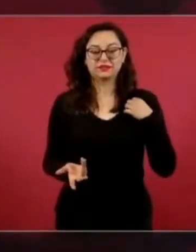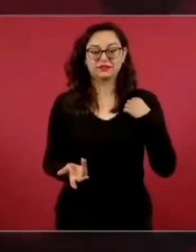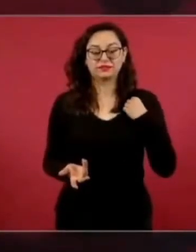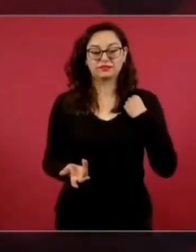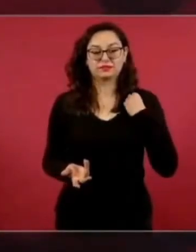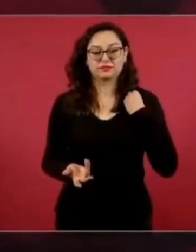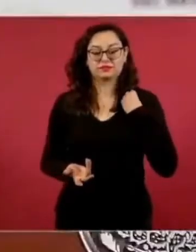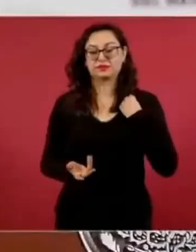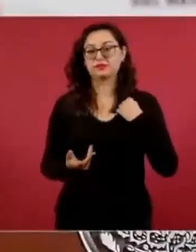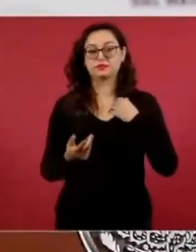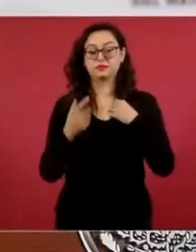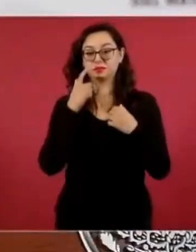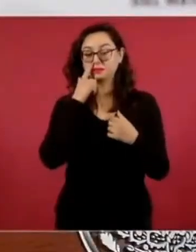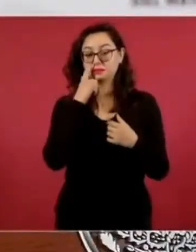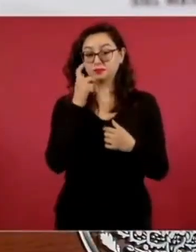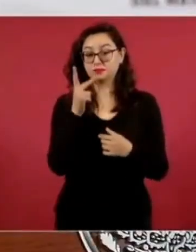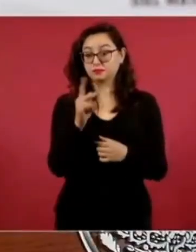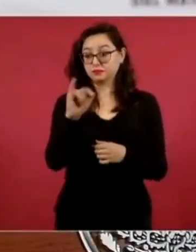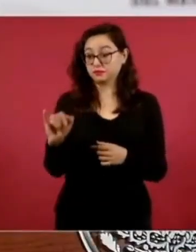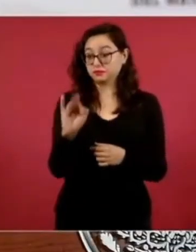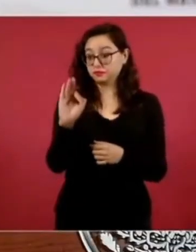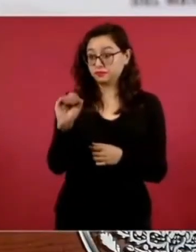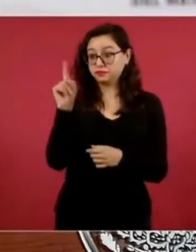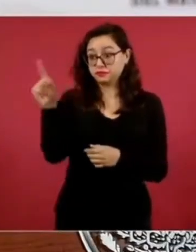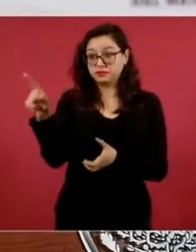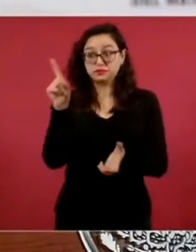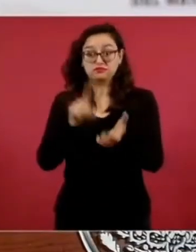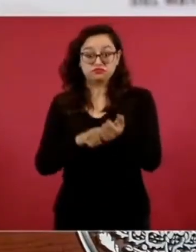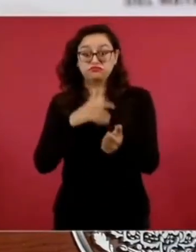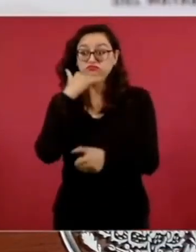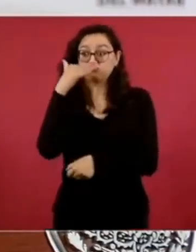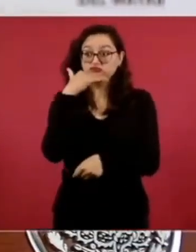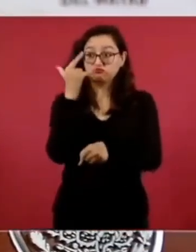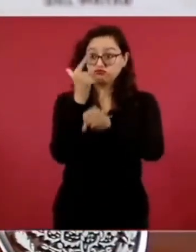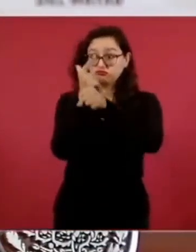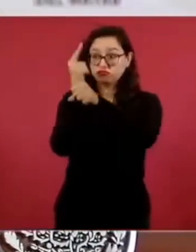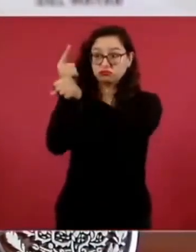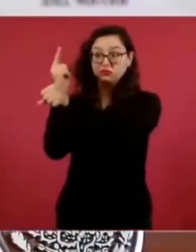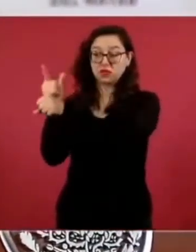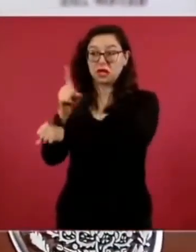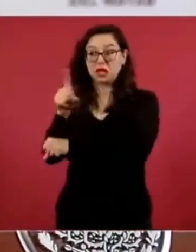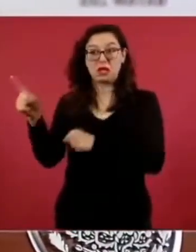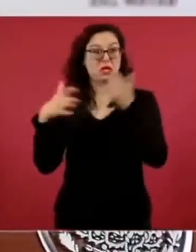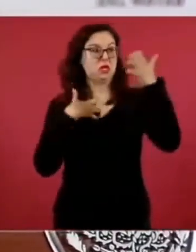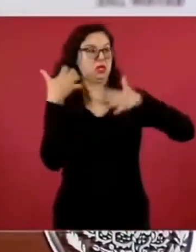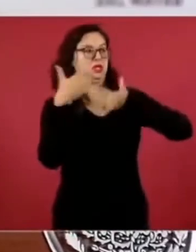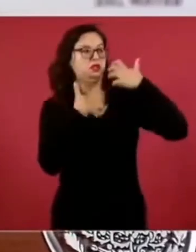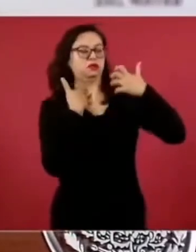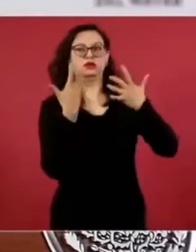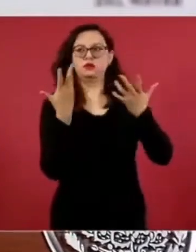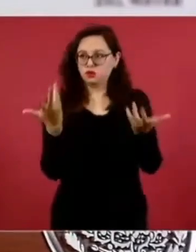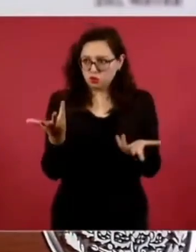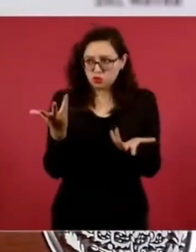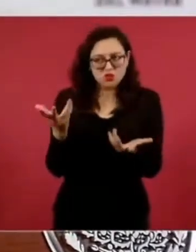en vez de decir pues sí,